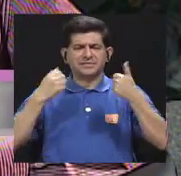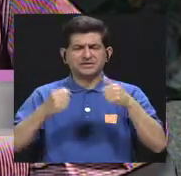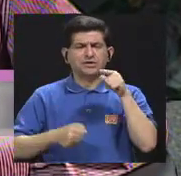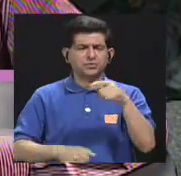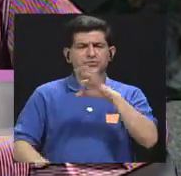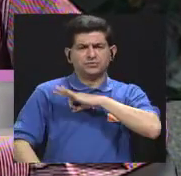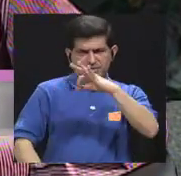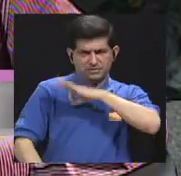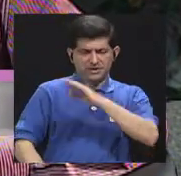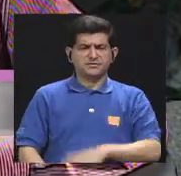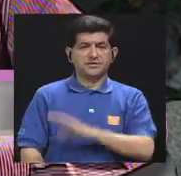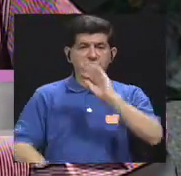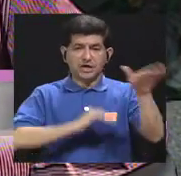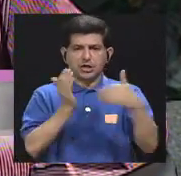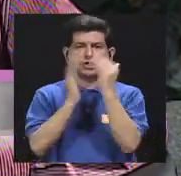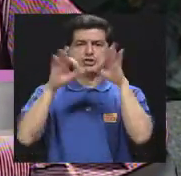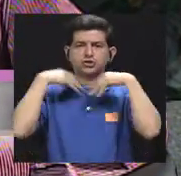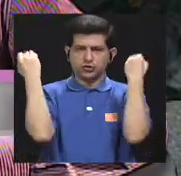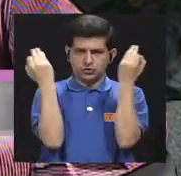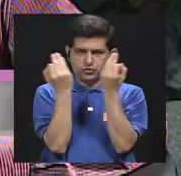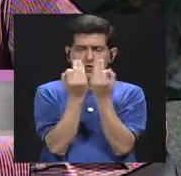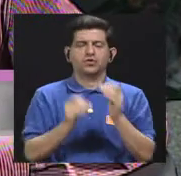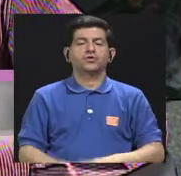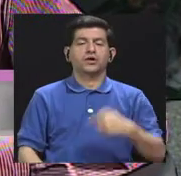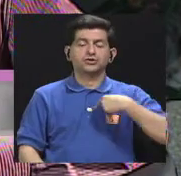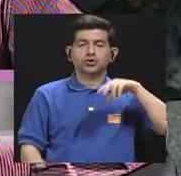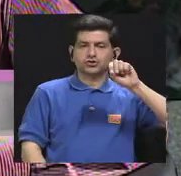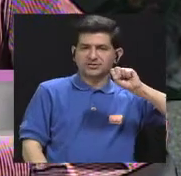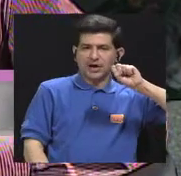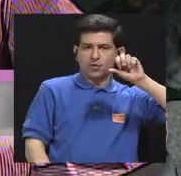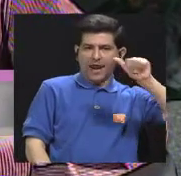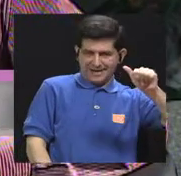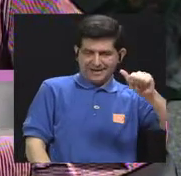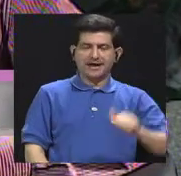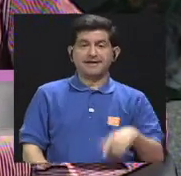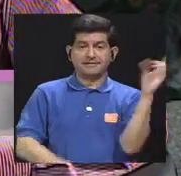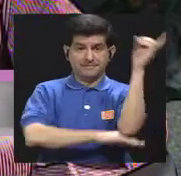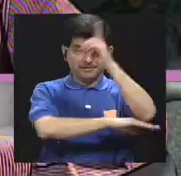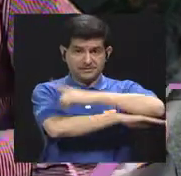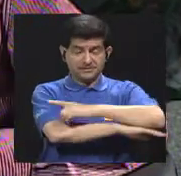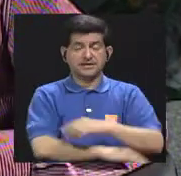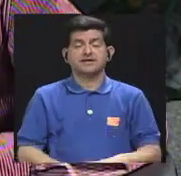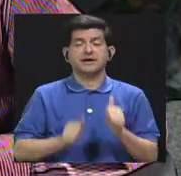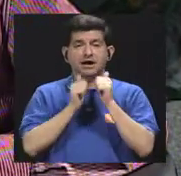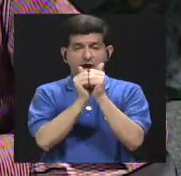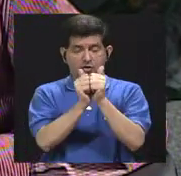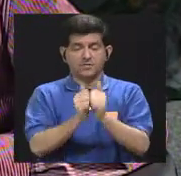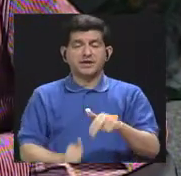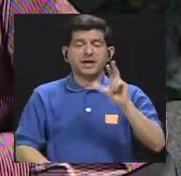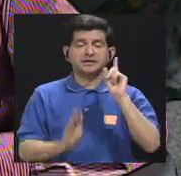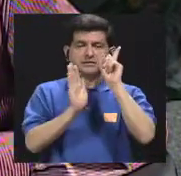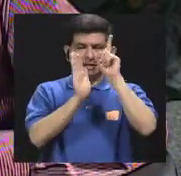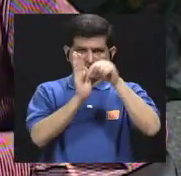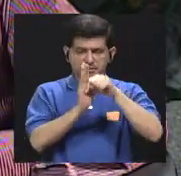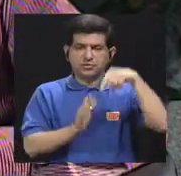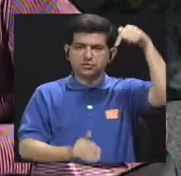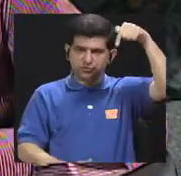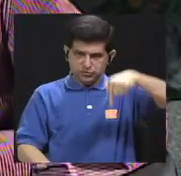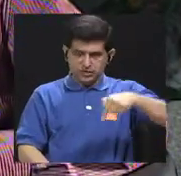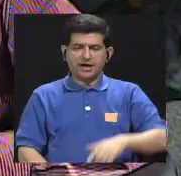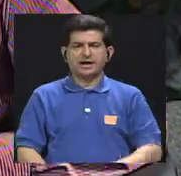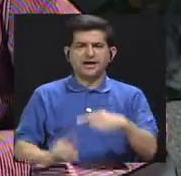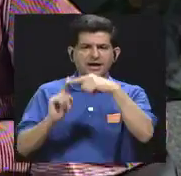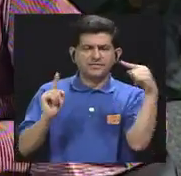su bienestar y el de toda su familia. Soy Saúl Aguilar y el día de hoy les estaré acompañando estos 30 minutos acá,